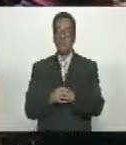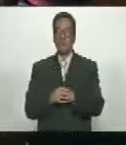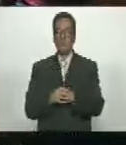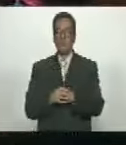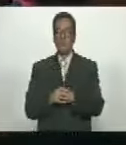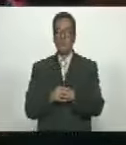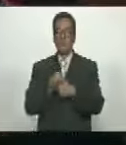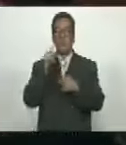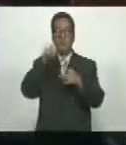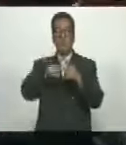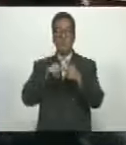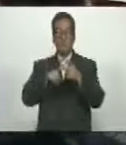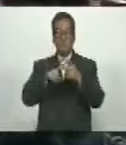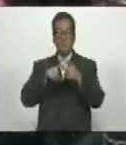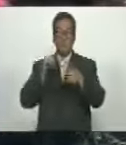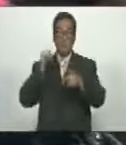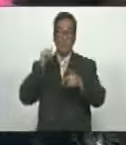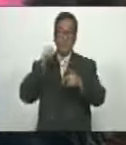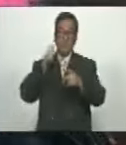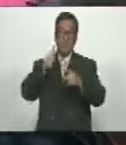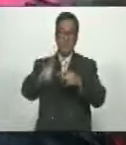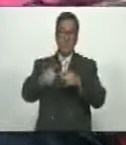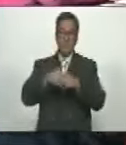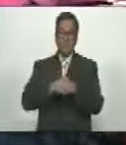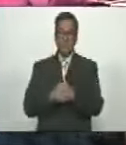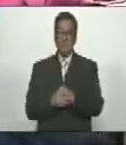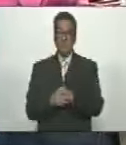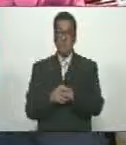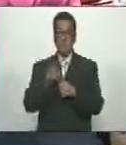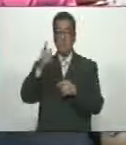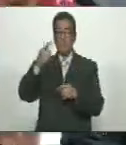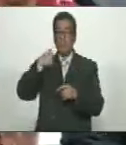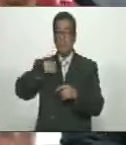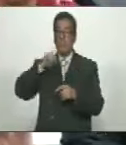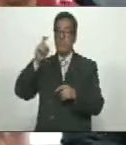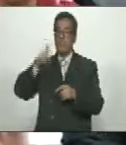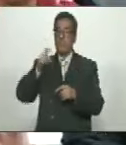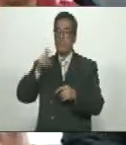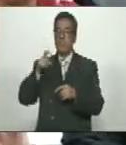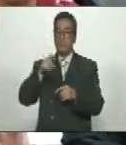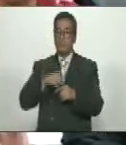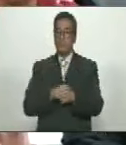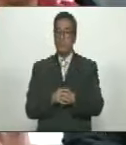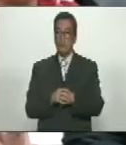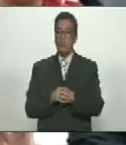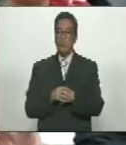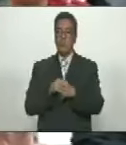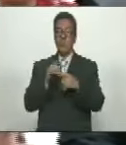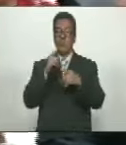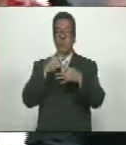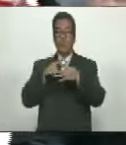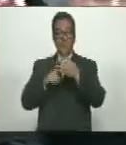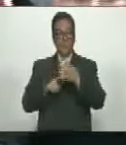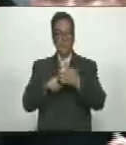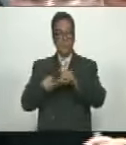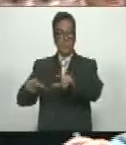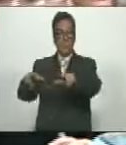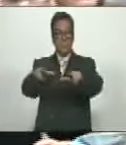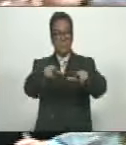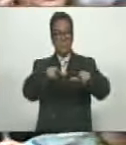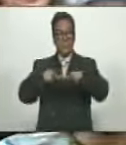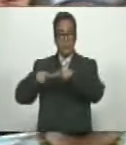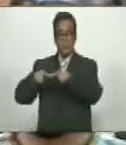formó parte de esa generación que tuvo la necesidad de abordar distintos terrenos